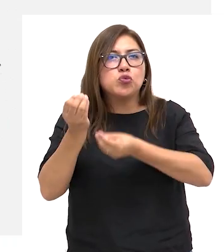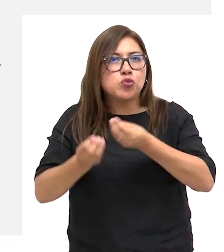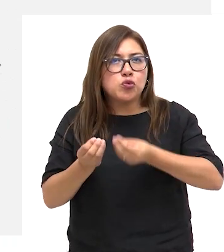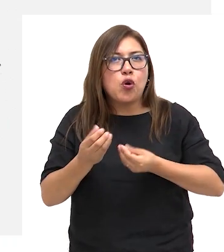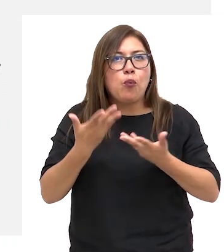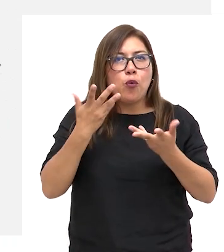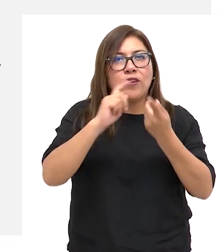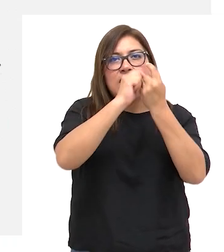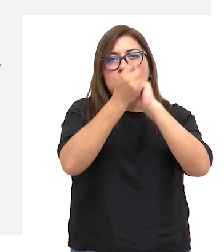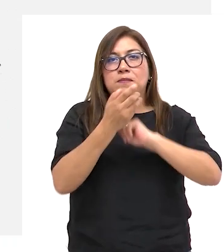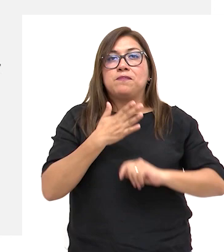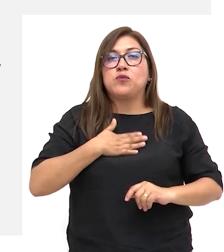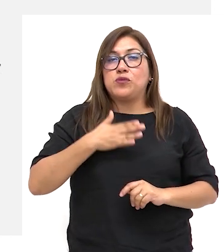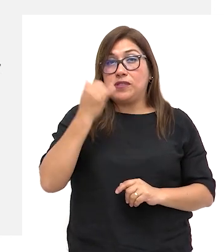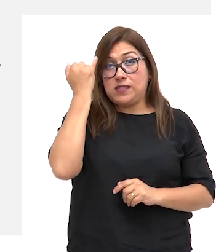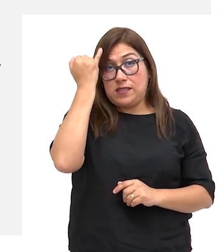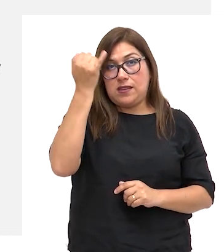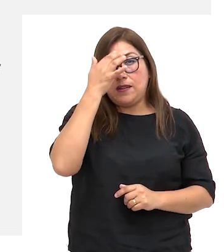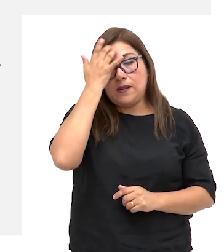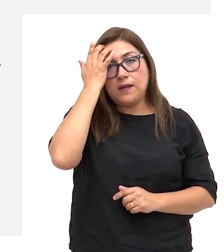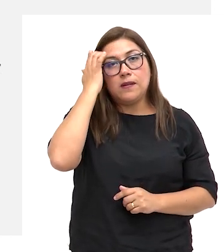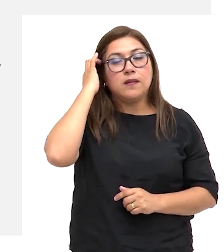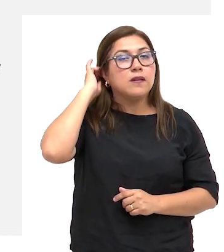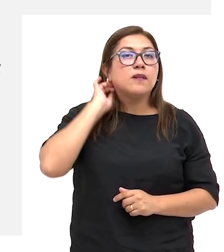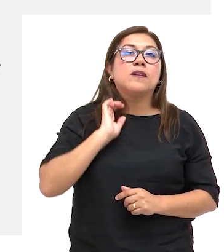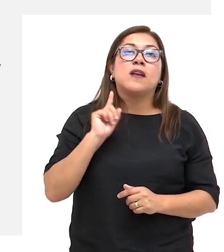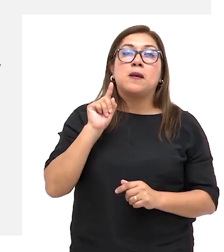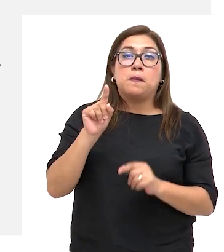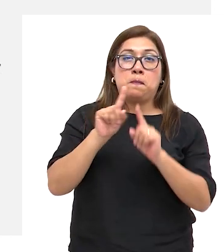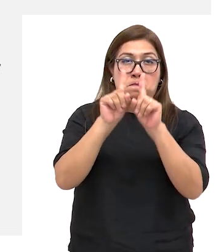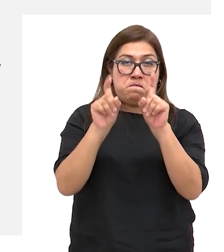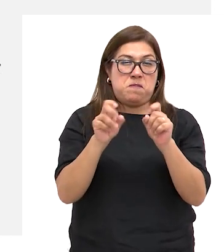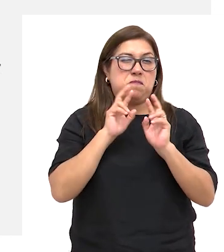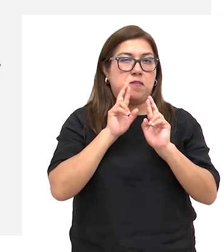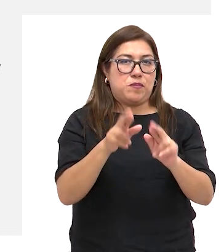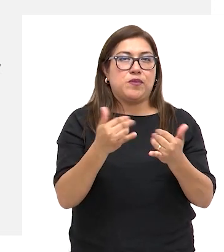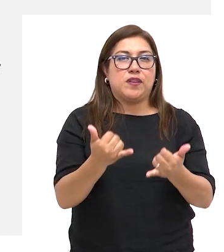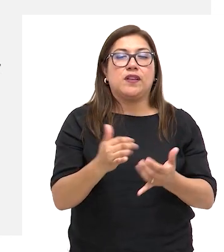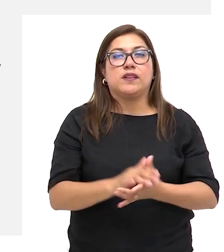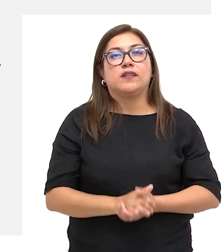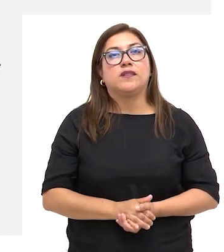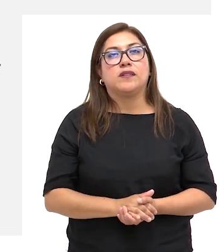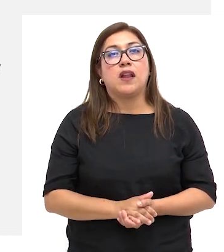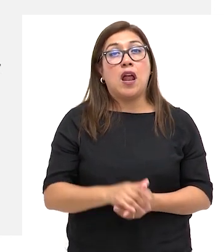para transformar nuestras ideas. Para ello, responde estas preguntas.